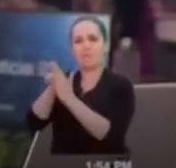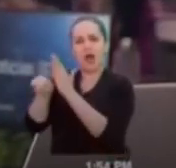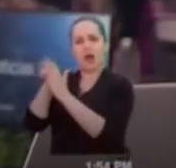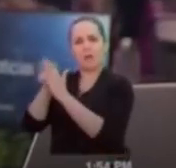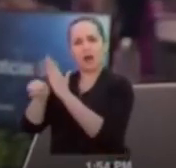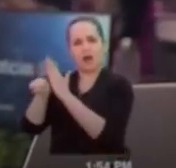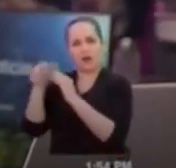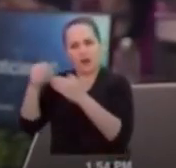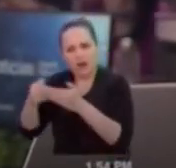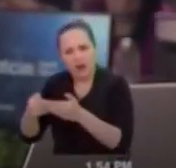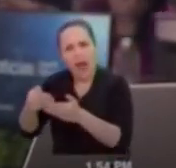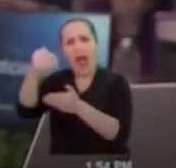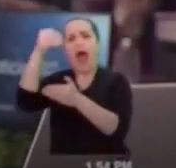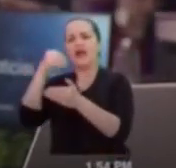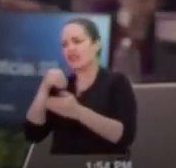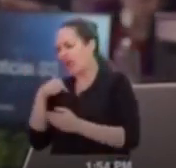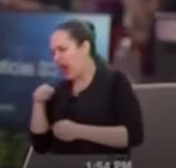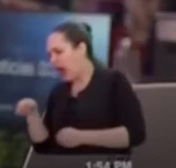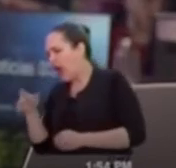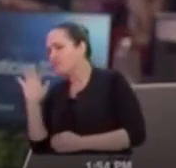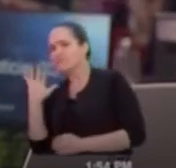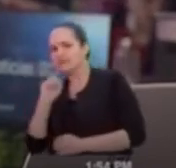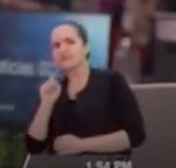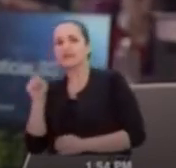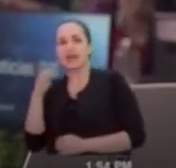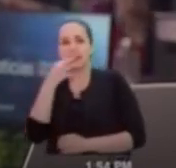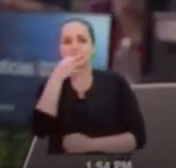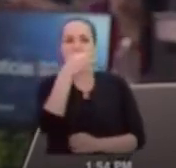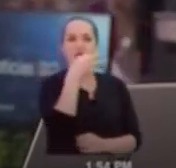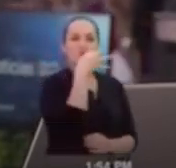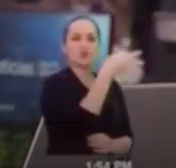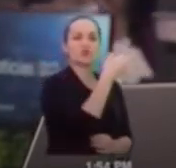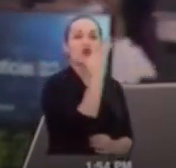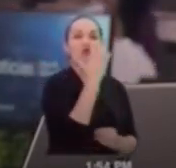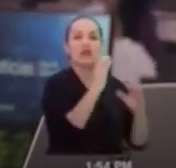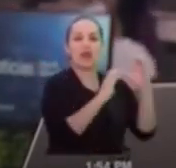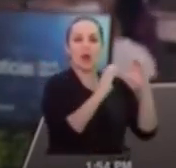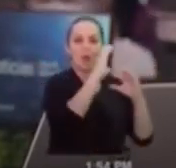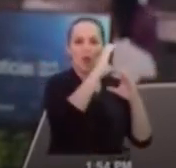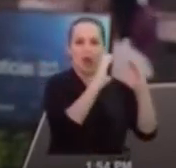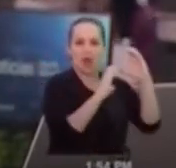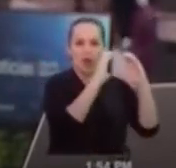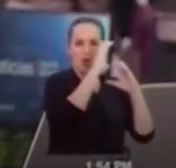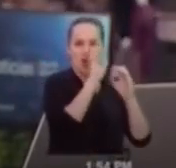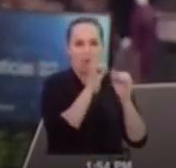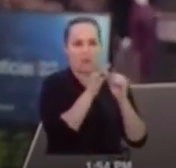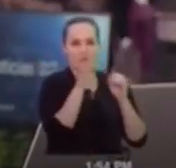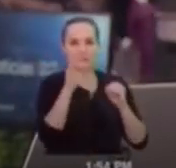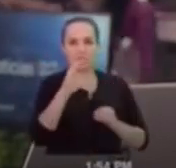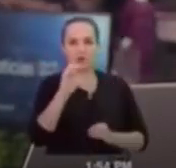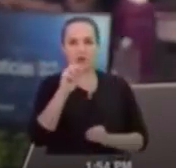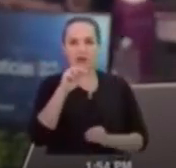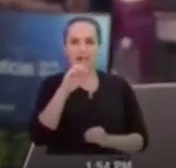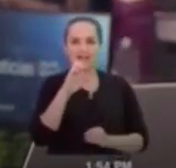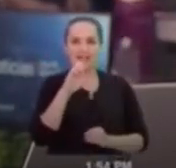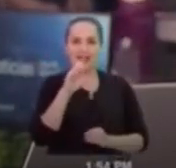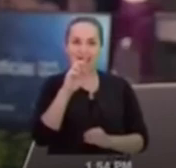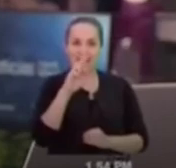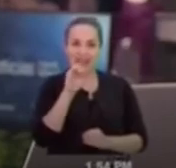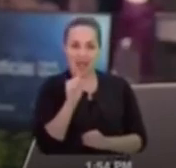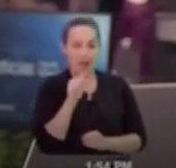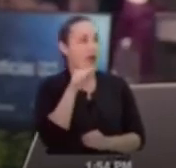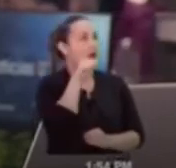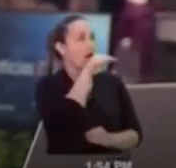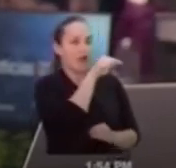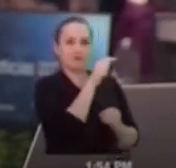de corrupción en Candelaria, Valle del Cauca. En las últimas horas fue capturado el alcalde de ese municipio y otras seis personas. Noticias RCN,